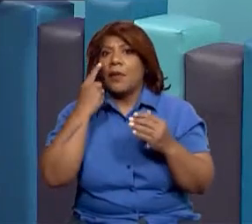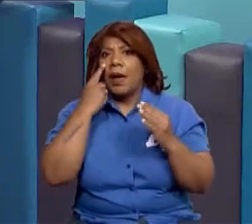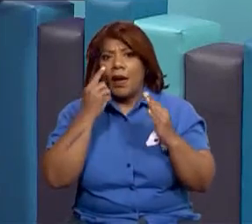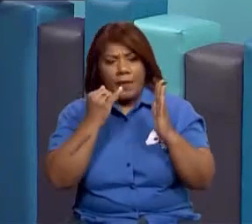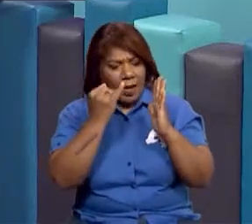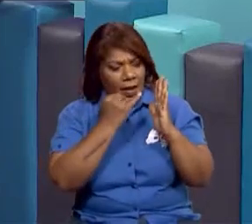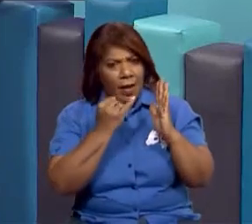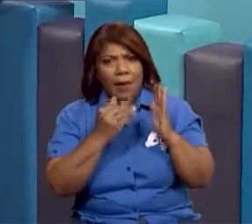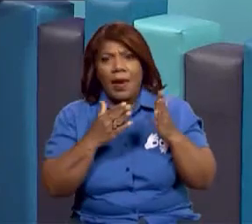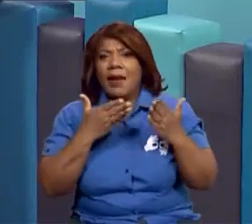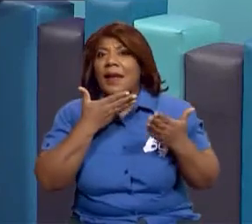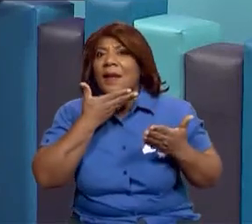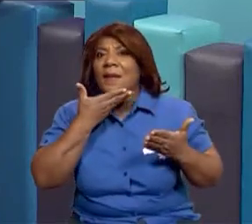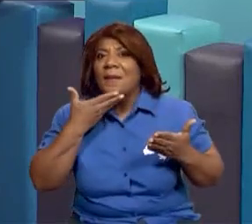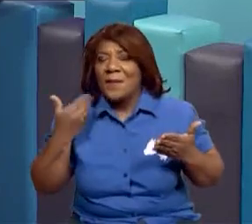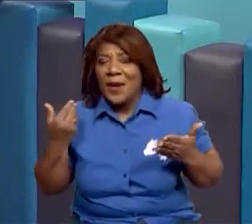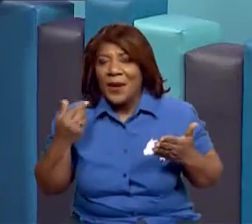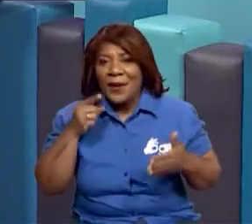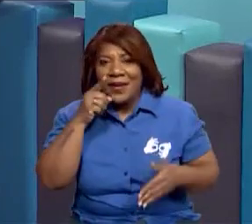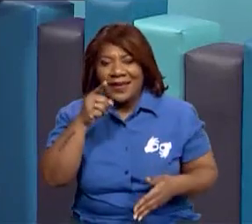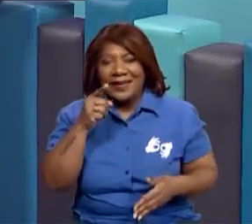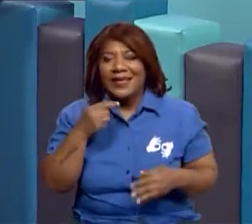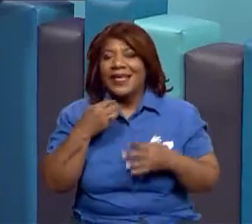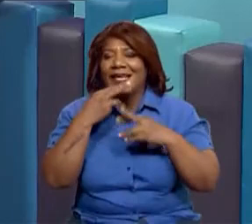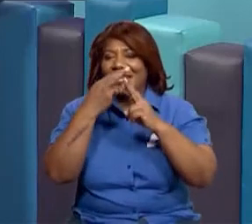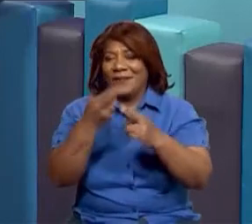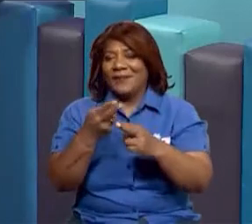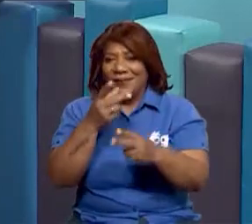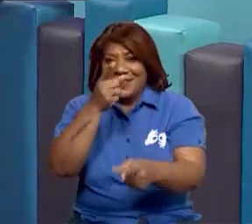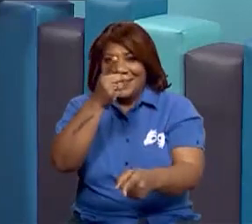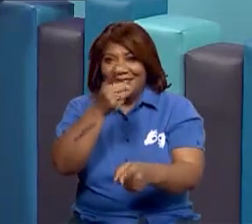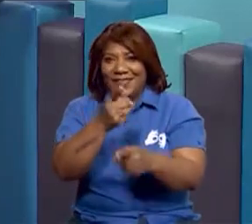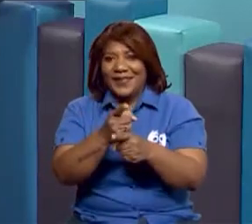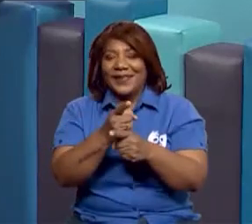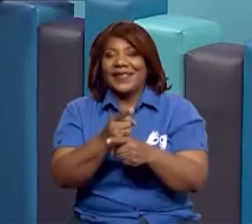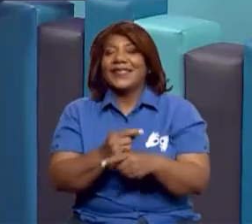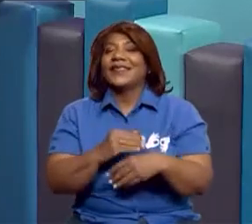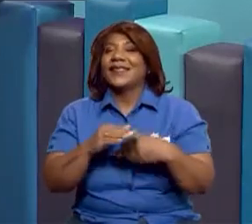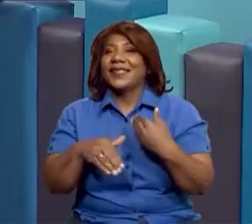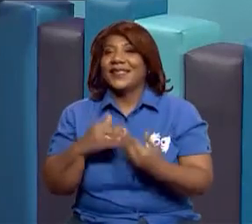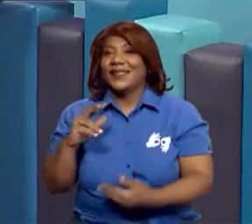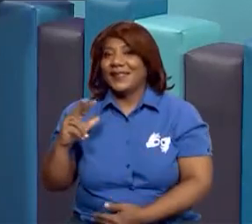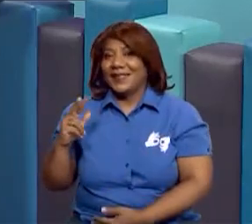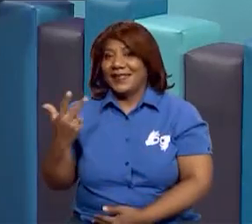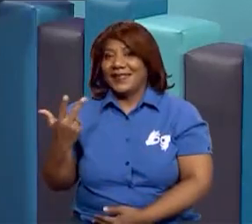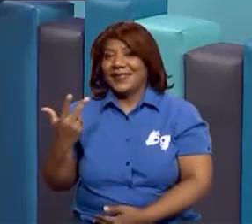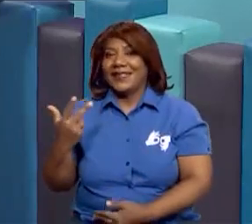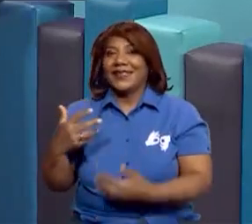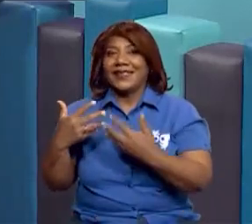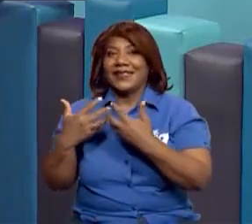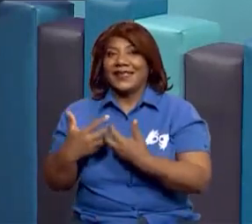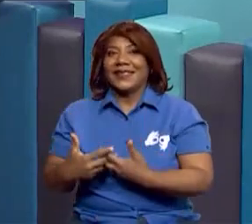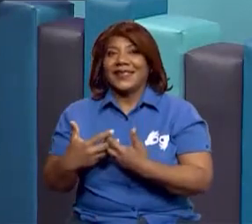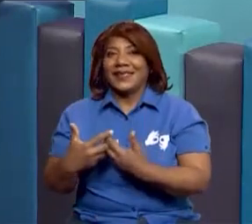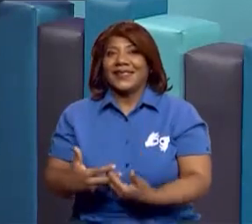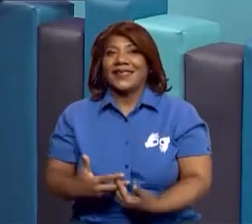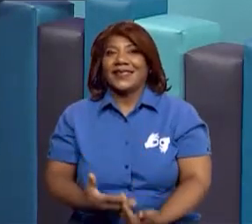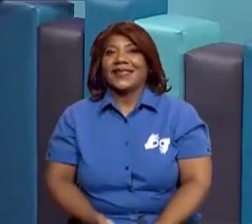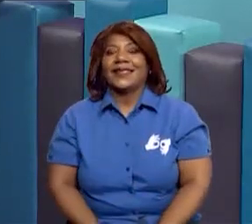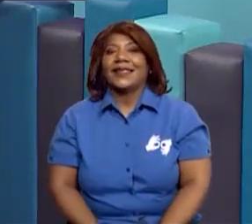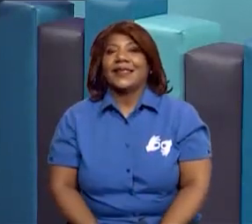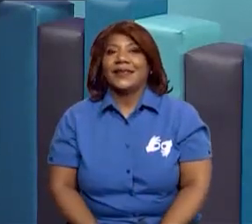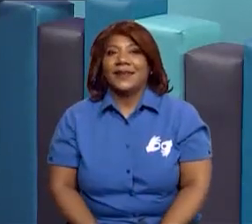vas a poder hacer un mejor análisis, que es un sector terciario. ¿Tiene que ver con qué? Con la industria. ¿Correcto?